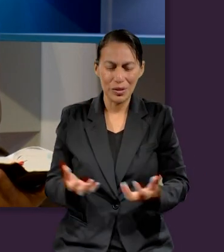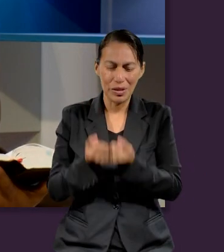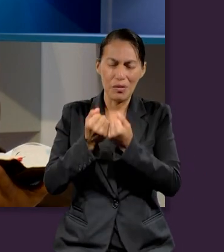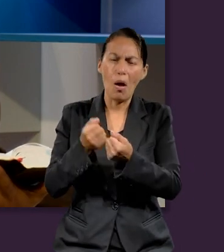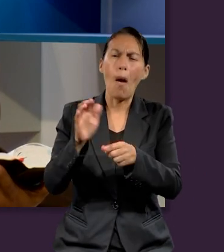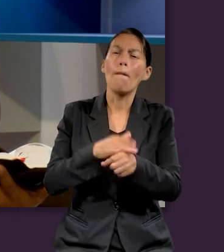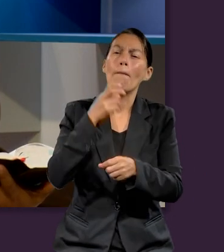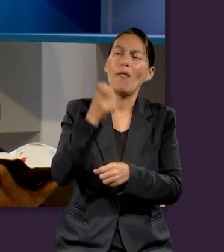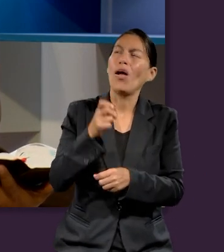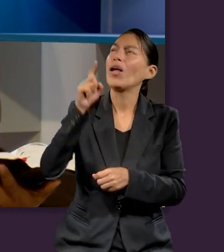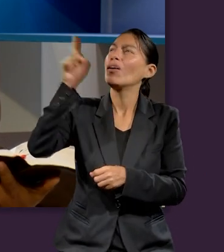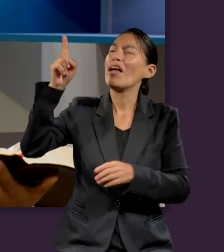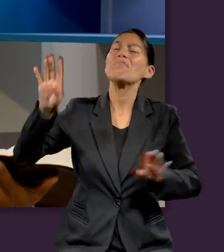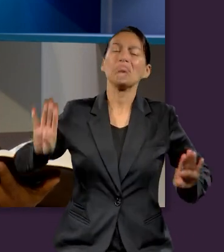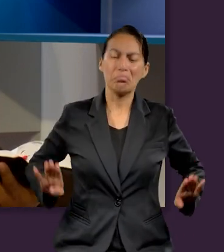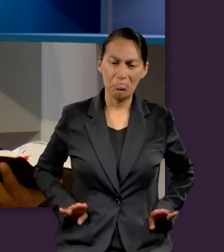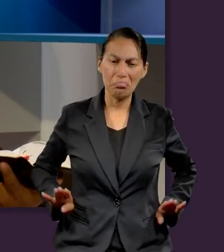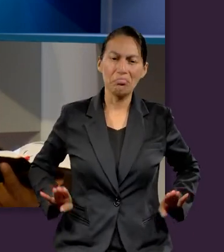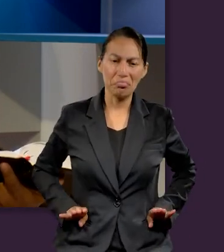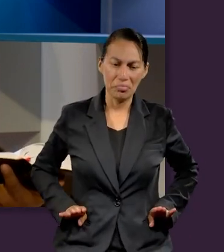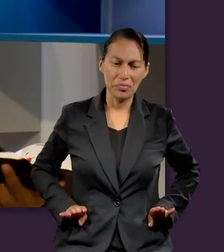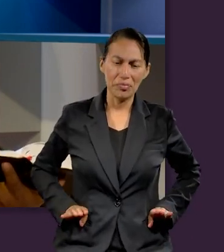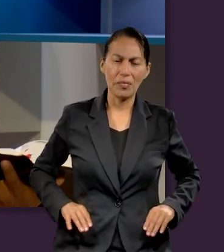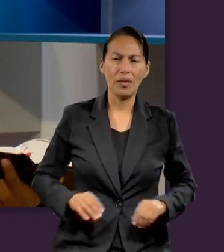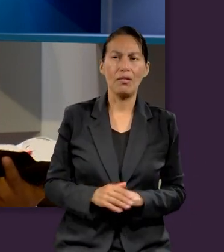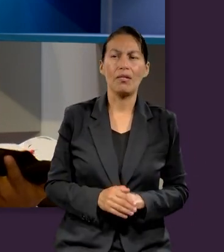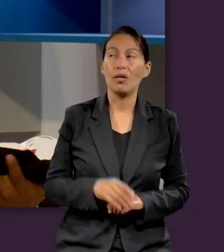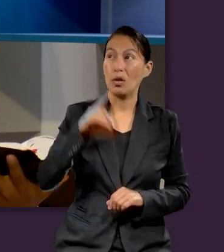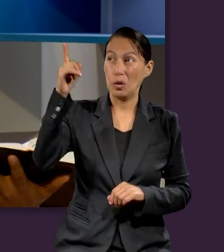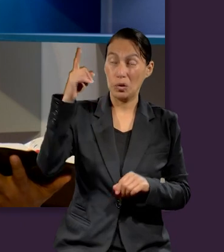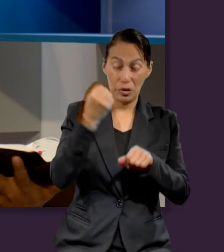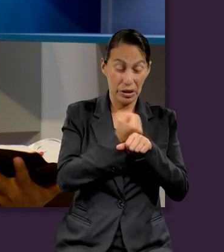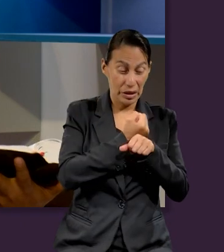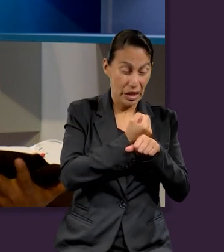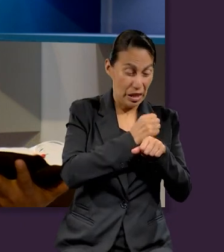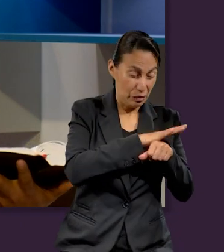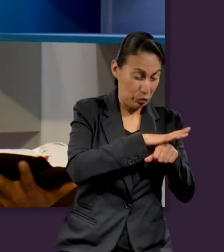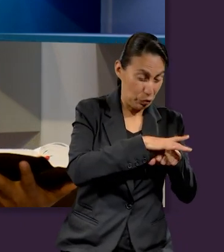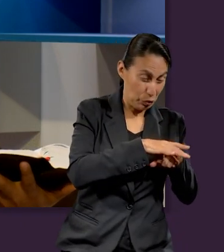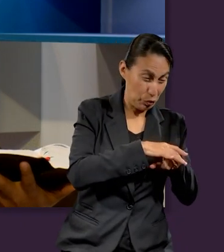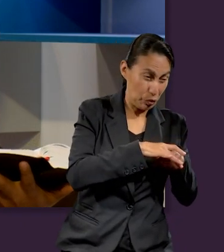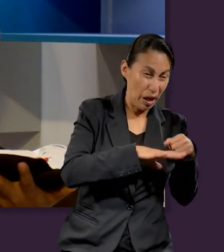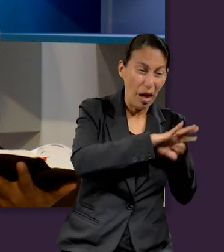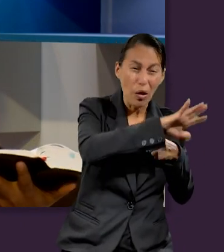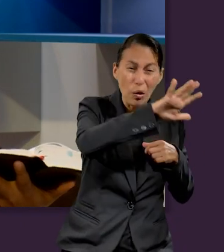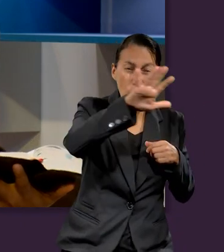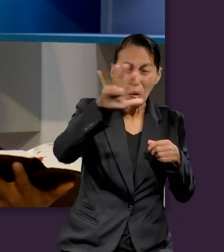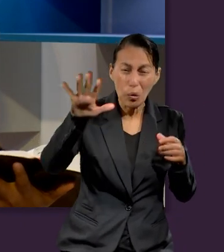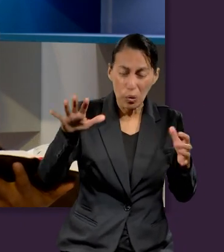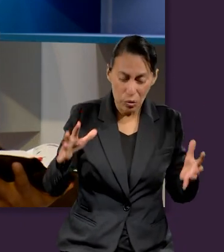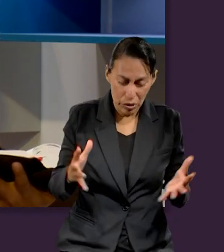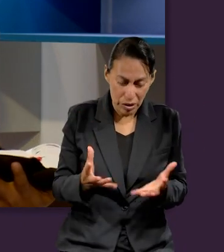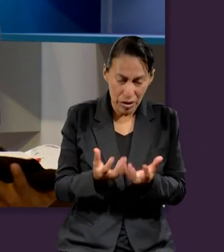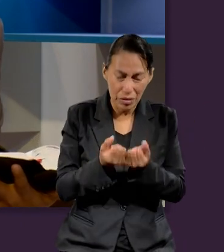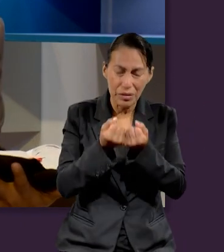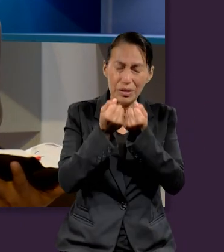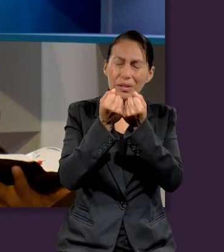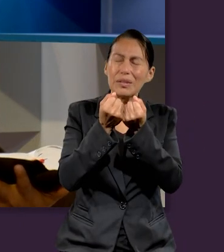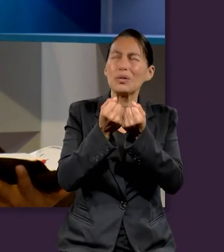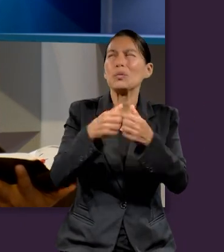ellos. Por lo tanto, diría, porque tú fuiste inmolado y con tu sangre los has redimido a ellos.